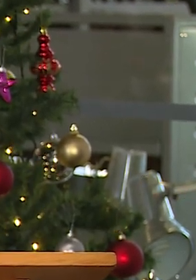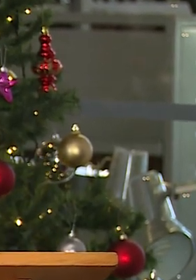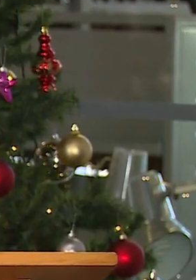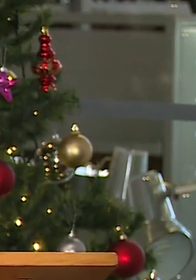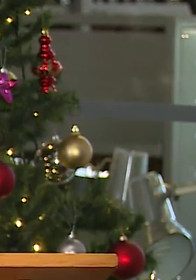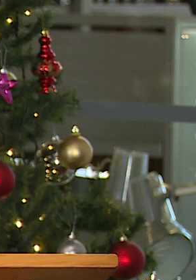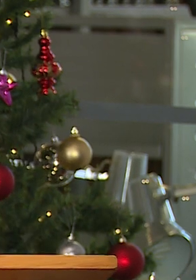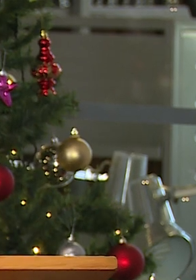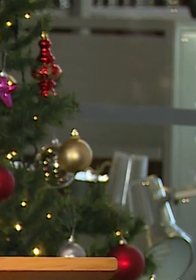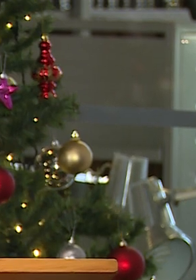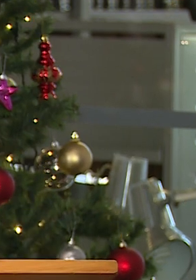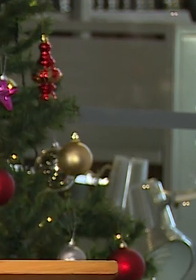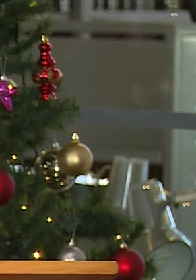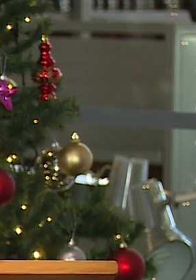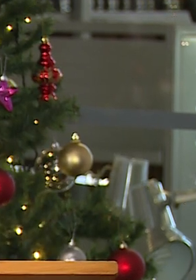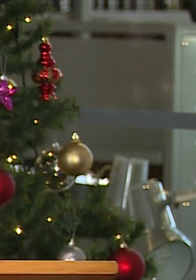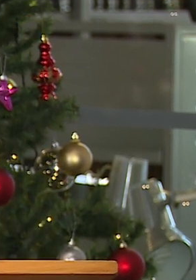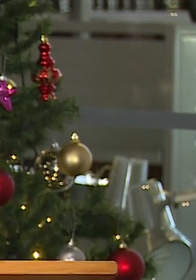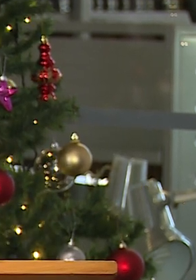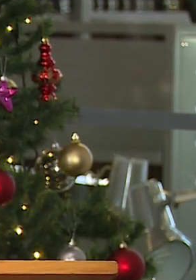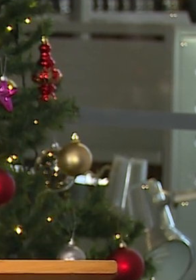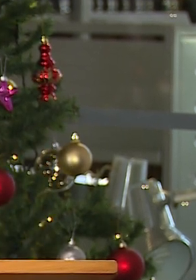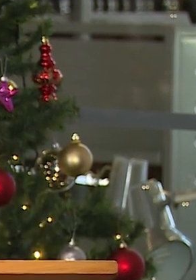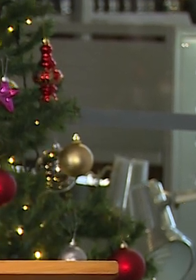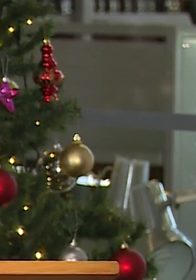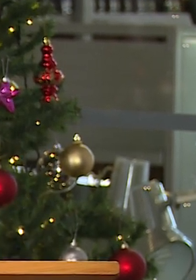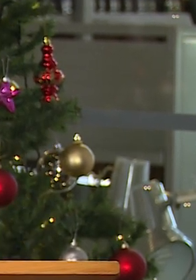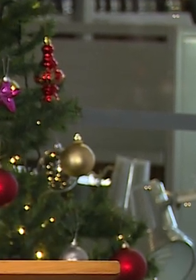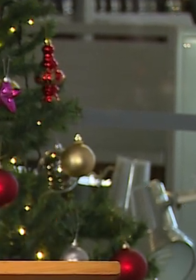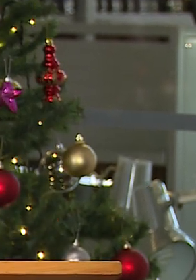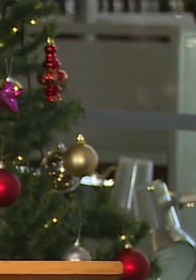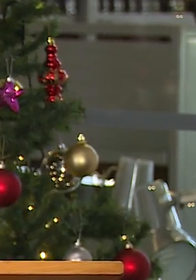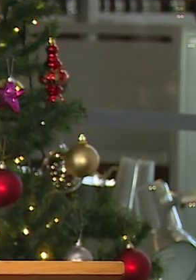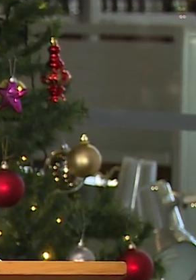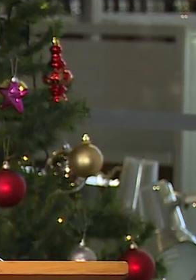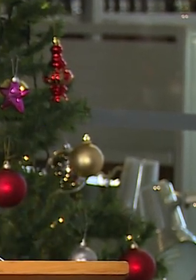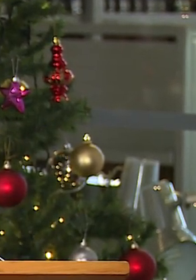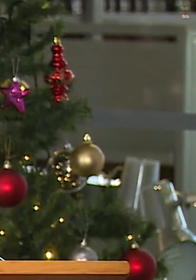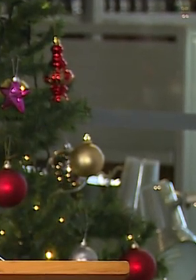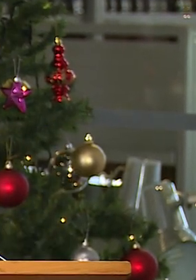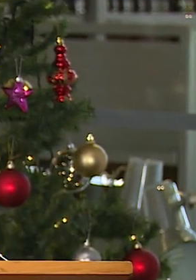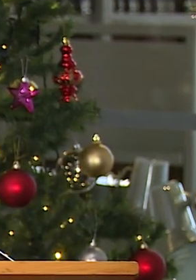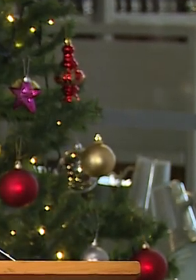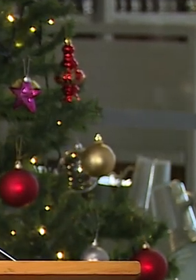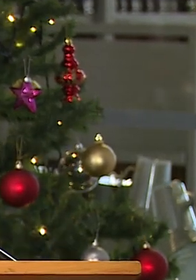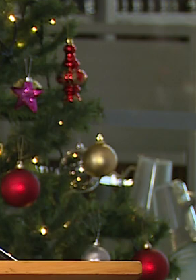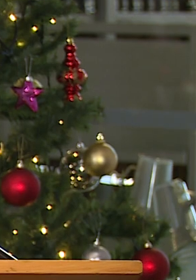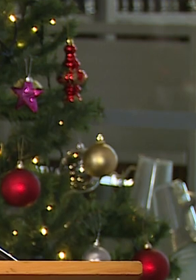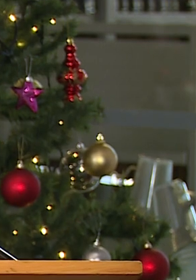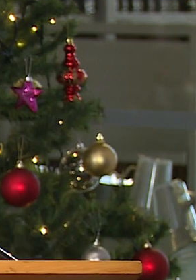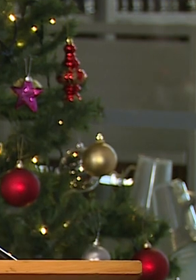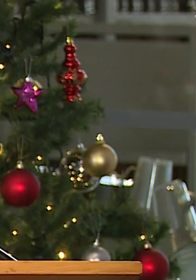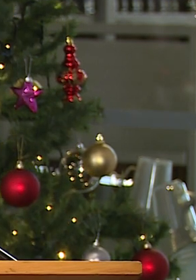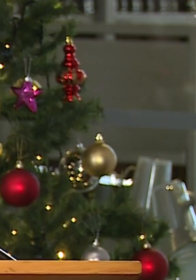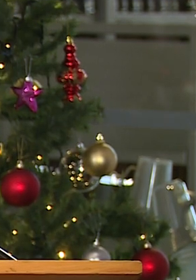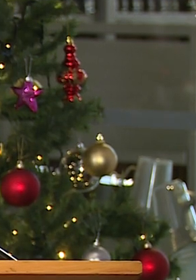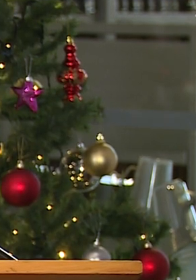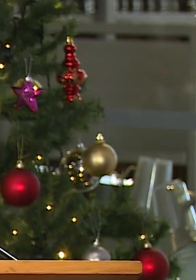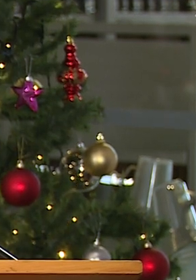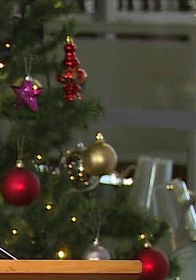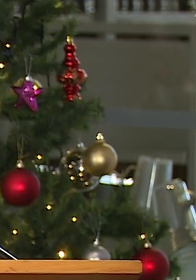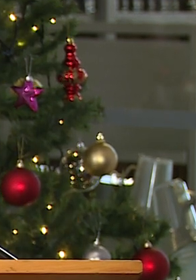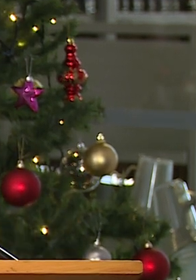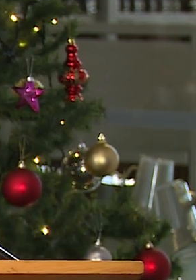públicos, funcionarios de la Biblioteca, el Senado, la Cámara, todos muy bienvenidos a este espacio de la Biblioteca del Congreso